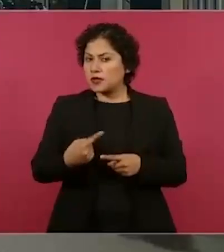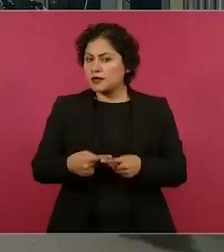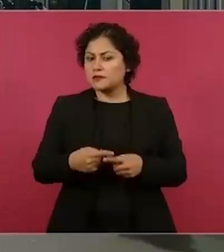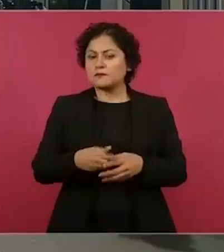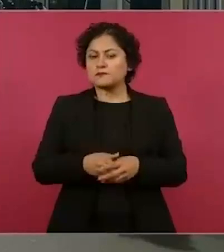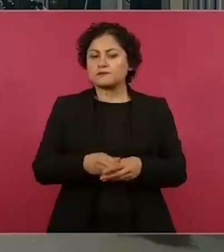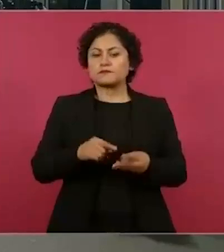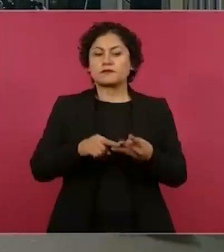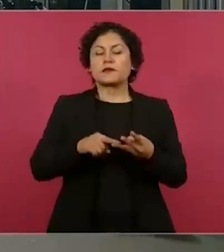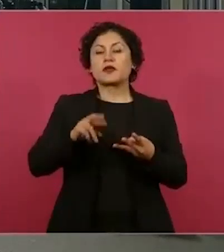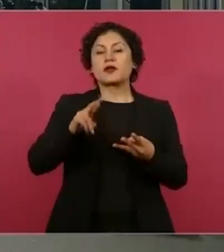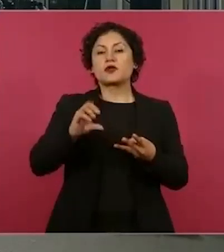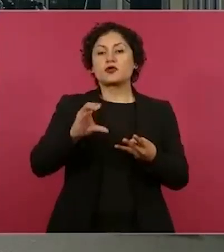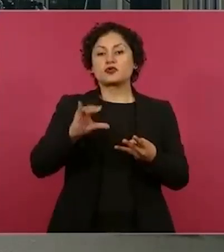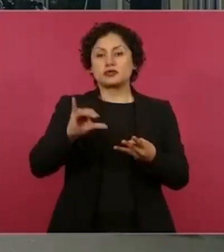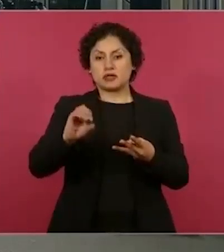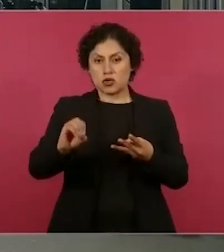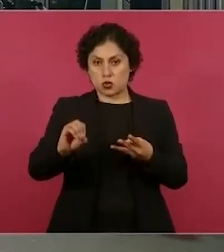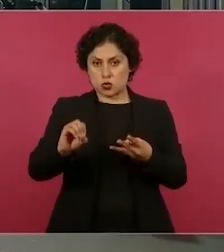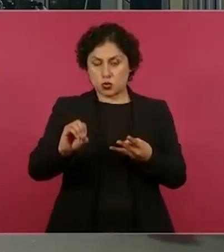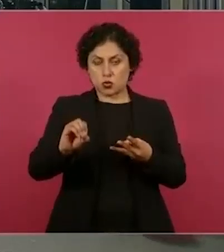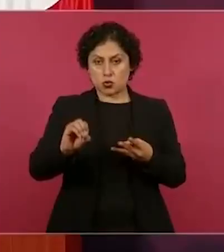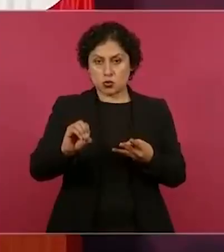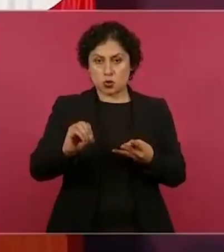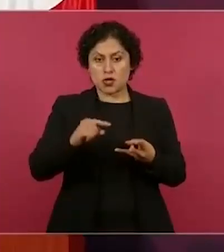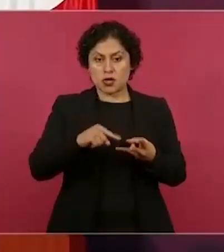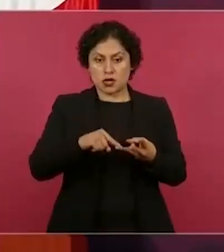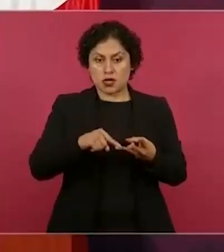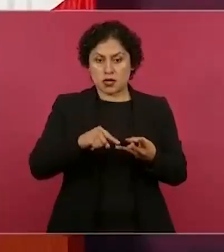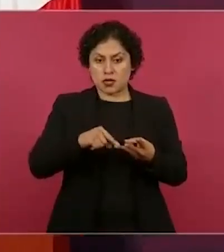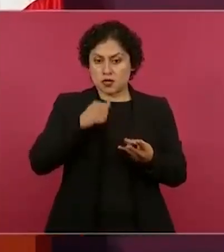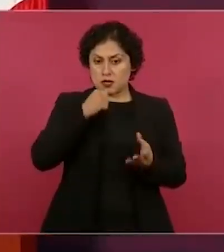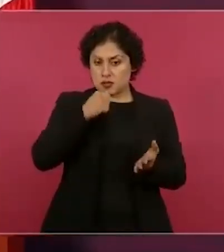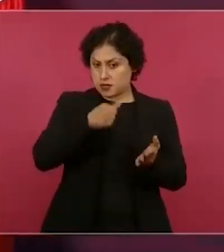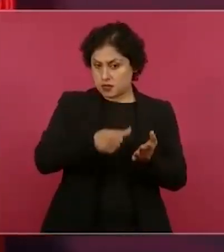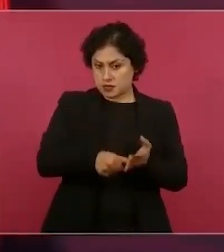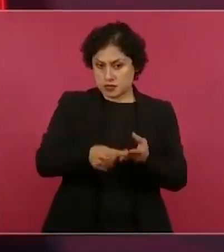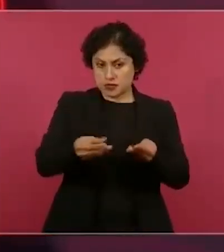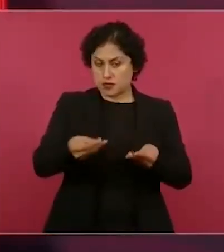Rocío, que todavía no me ha entregado.